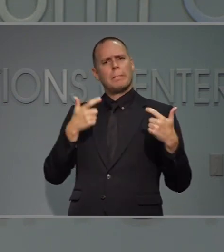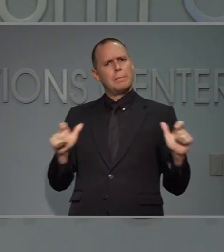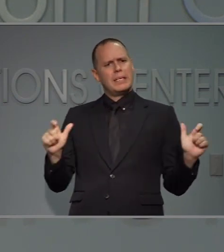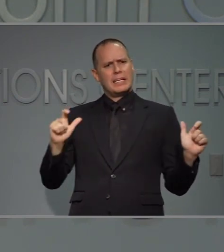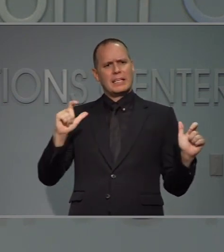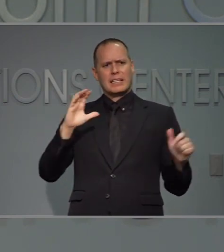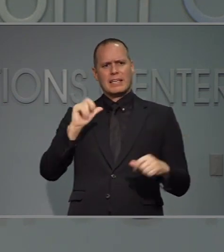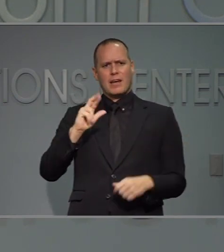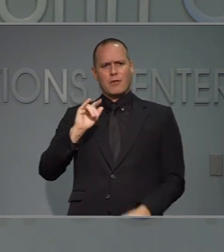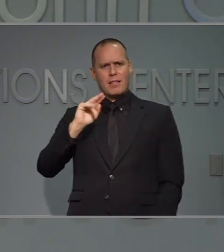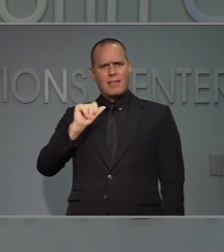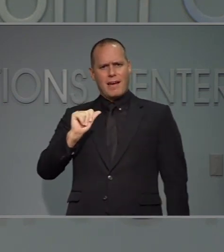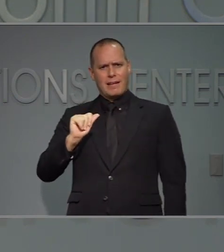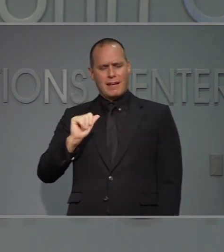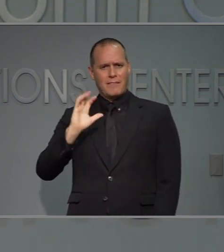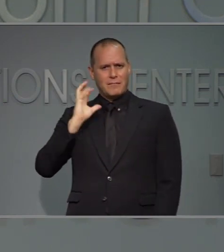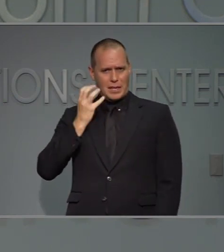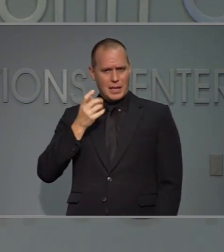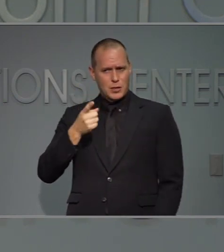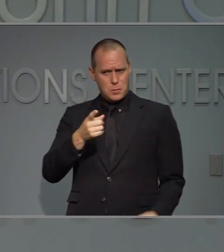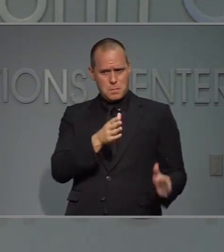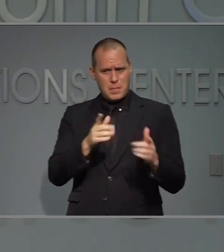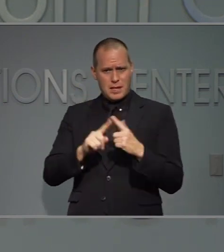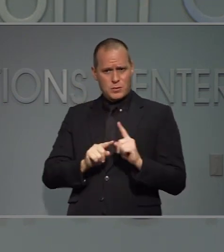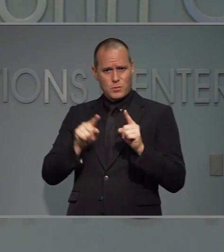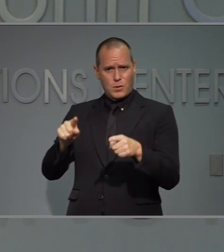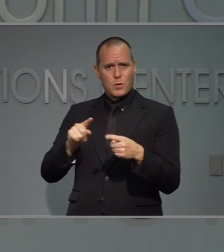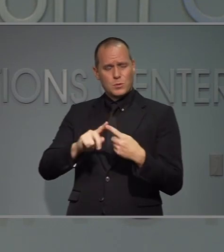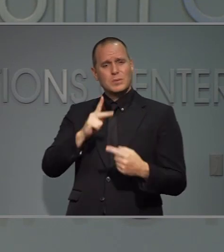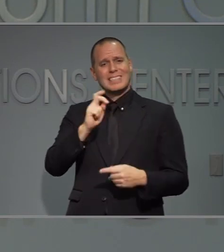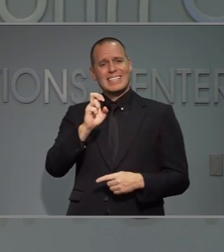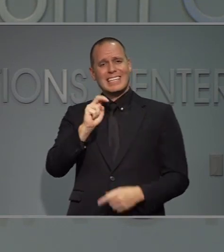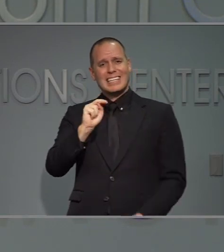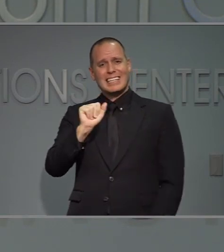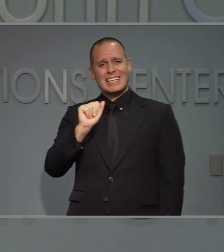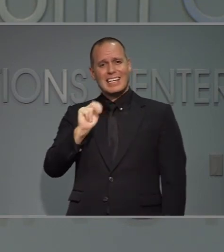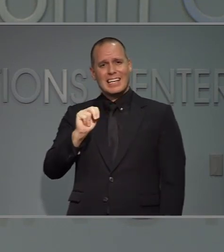A usted es es a seguidor de North Carolina.